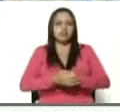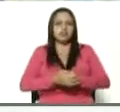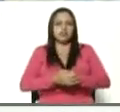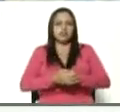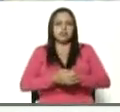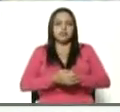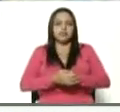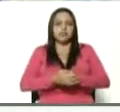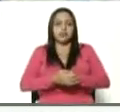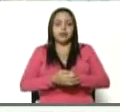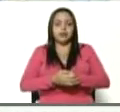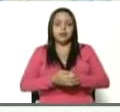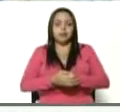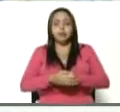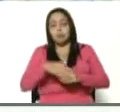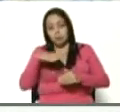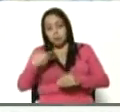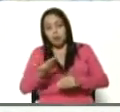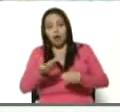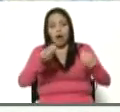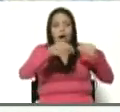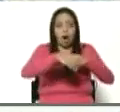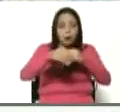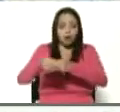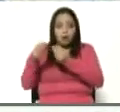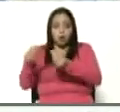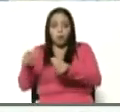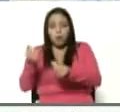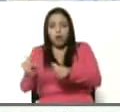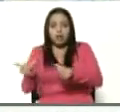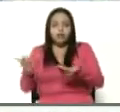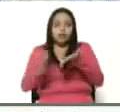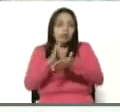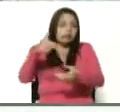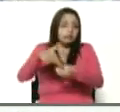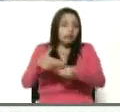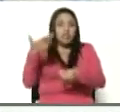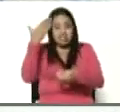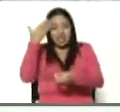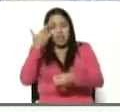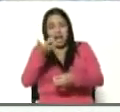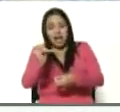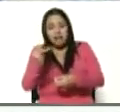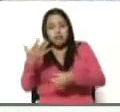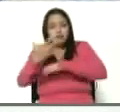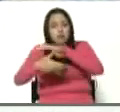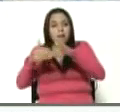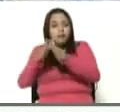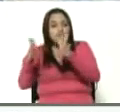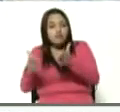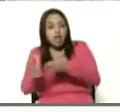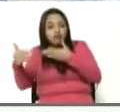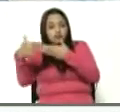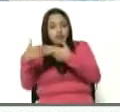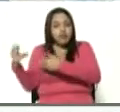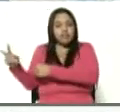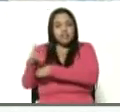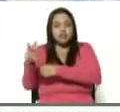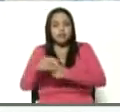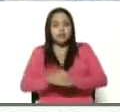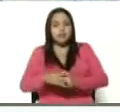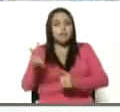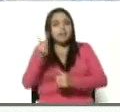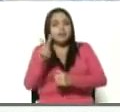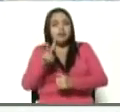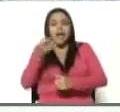regularizar. Sabes tú que estamos sometidos a una persecución mundial. A Venezuela